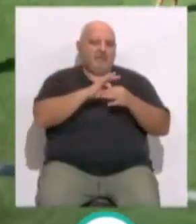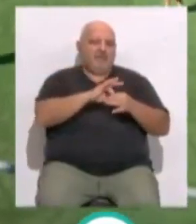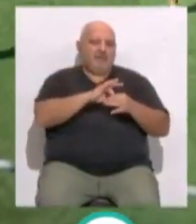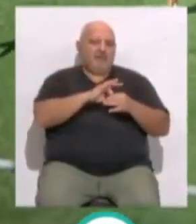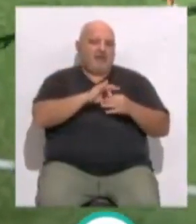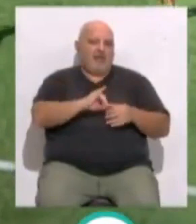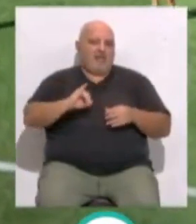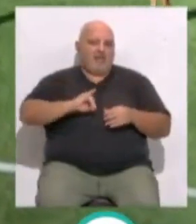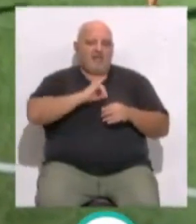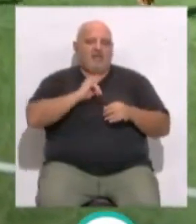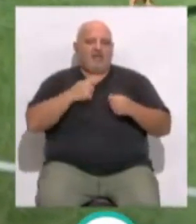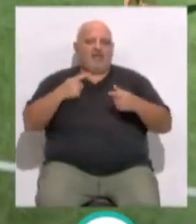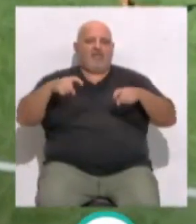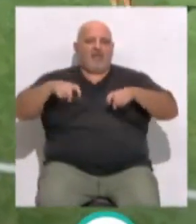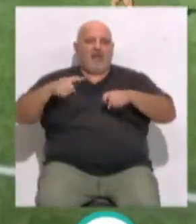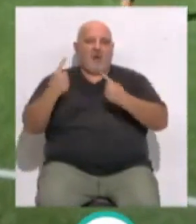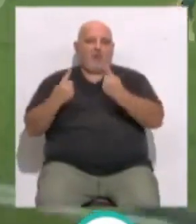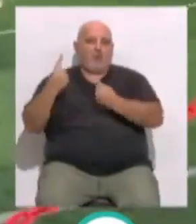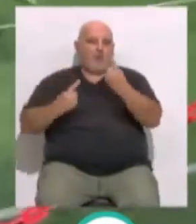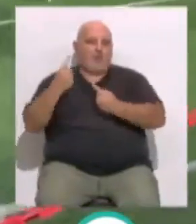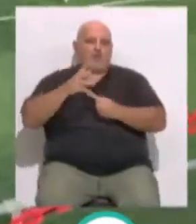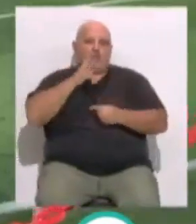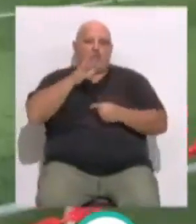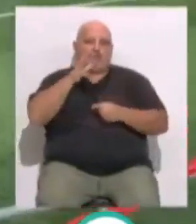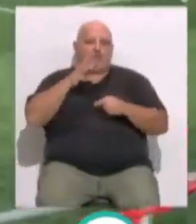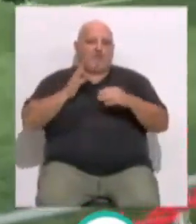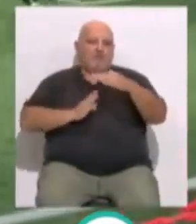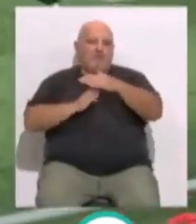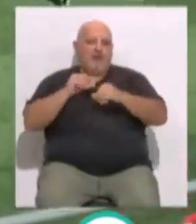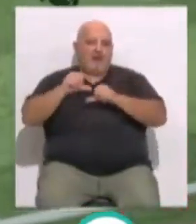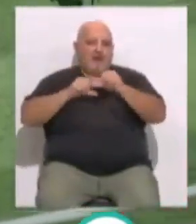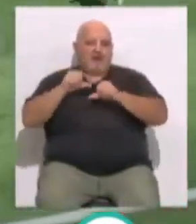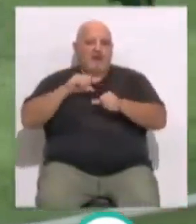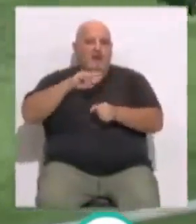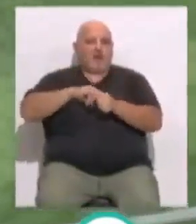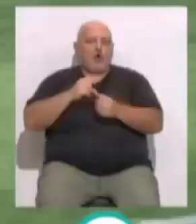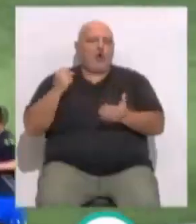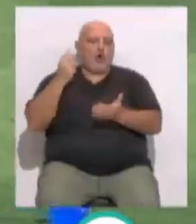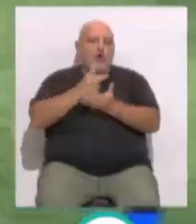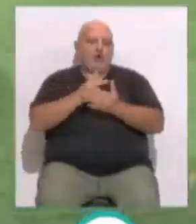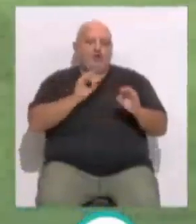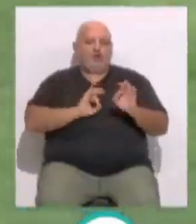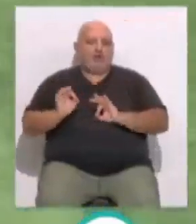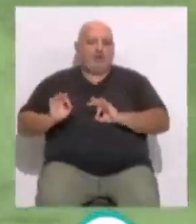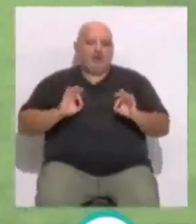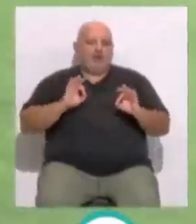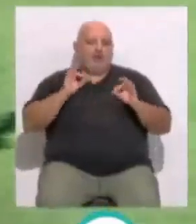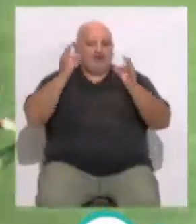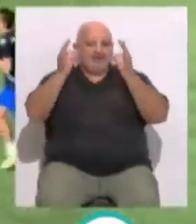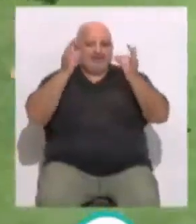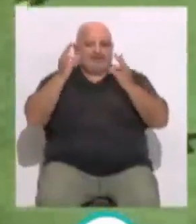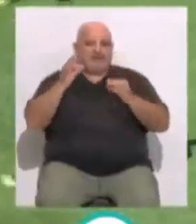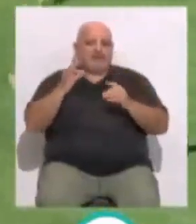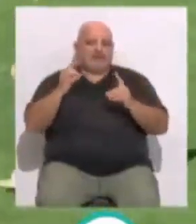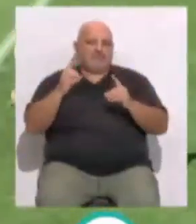efectivos disponibles y ha dado descanso a sus jugadores con motivo del parón liguero. Será el lunes cuando comiencen a preparar específicamente el